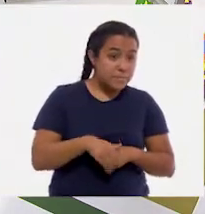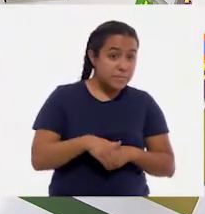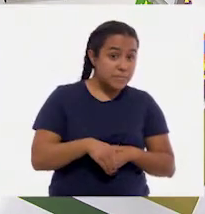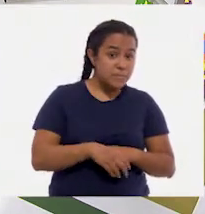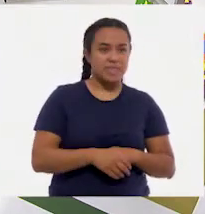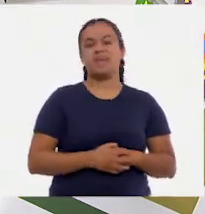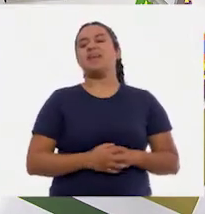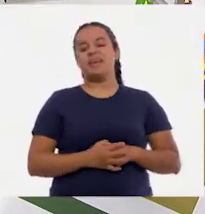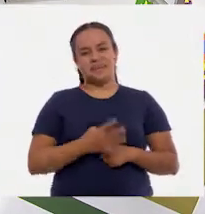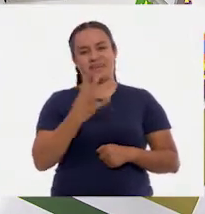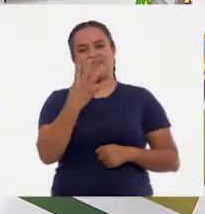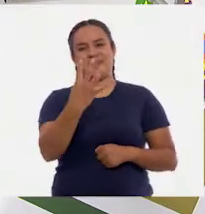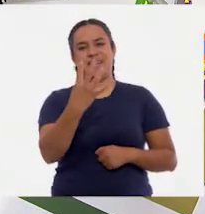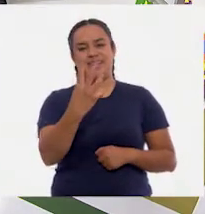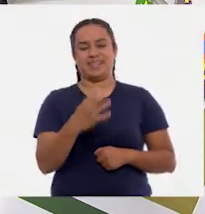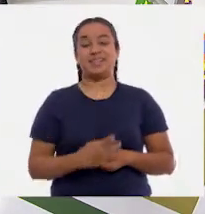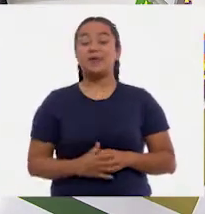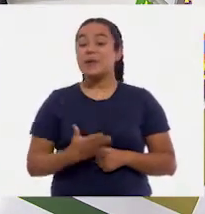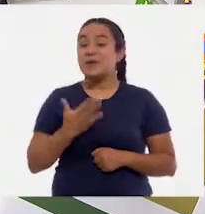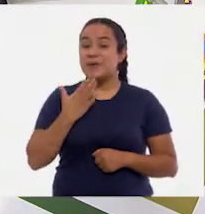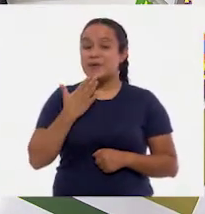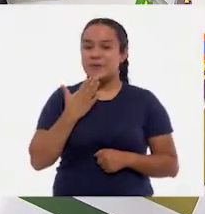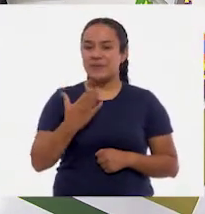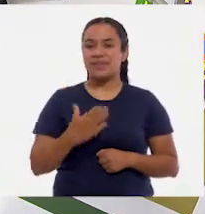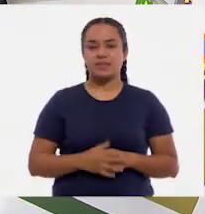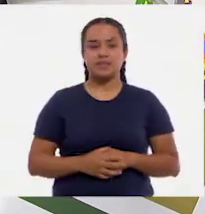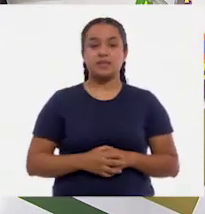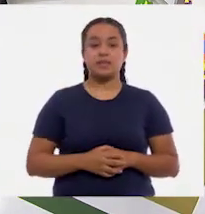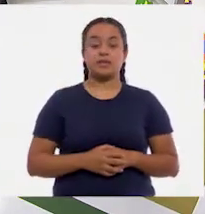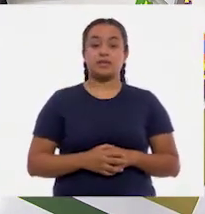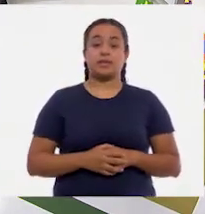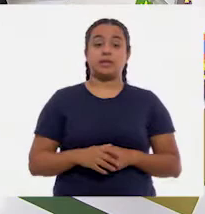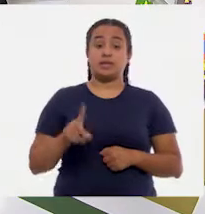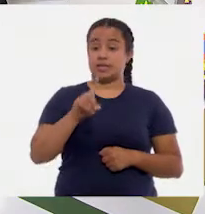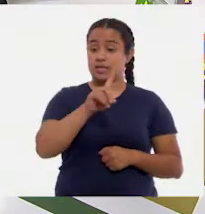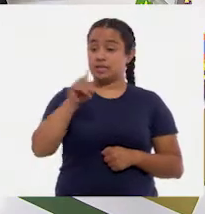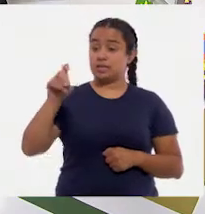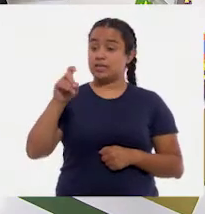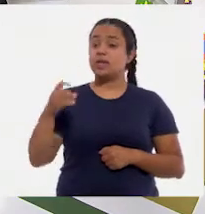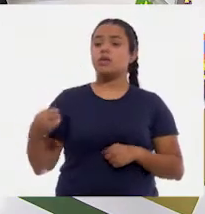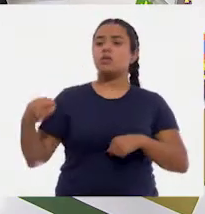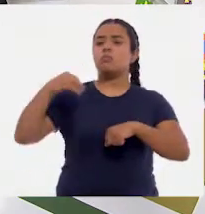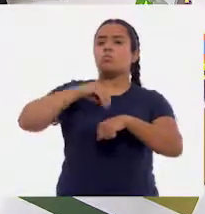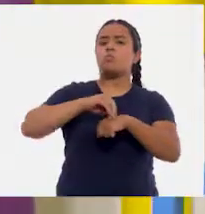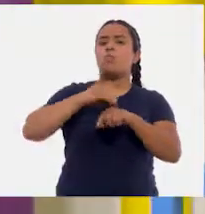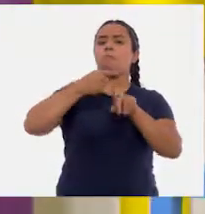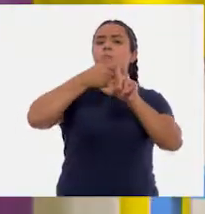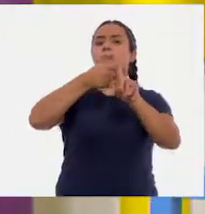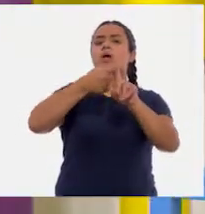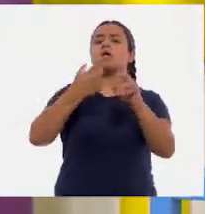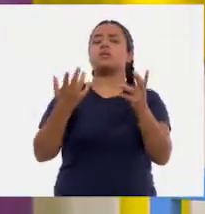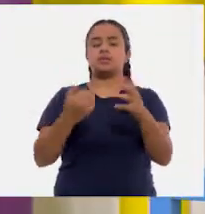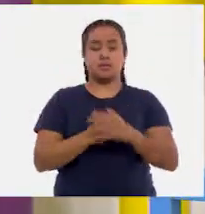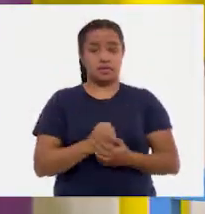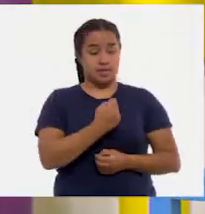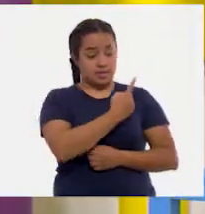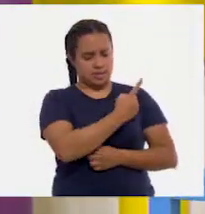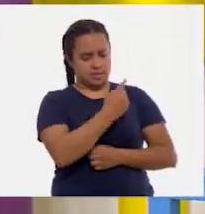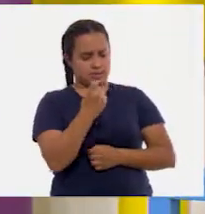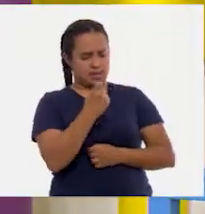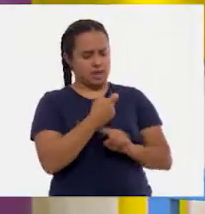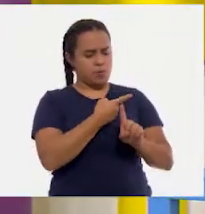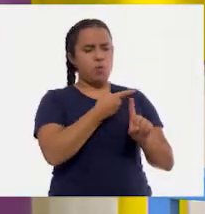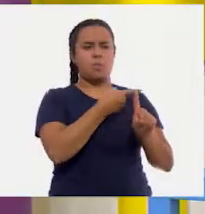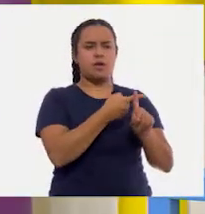¡Cuatro! ¡Un cuatro! Muy bien. Quiere decir que a cien le voy a sumar cuánto, Alexia. A cien le vamos a